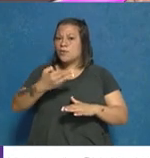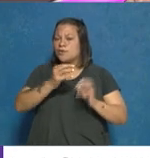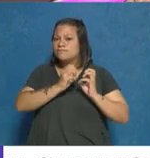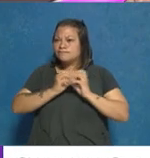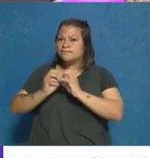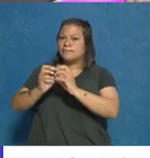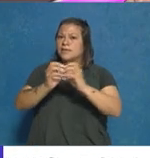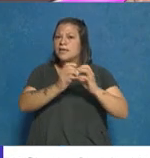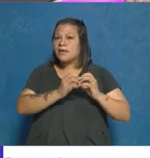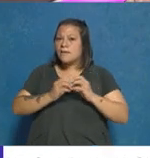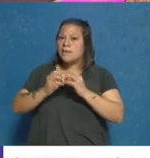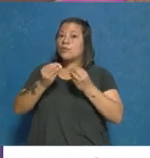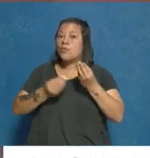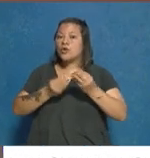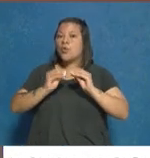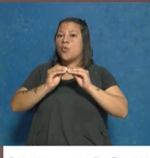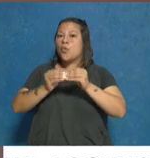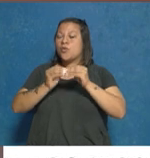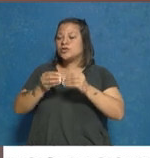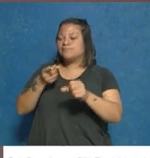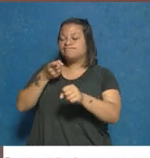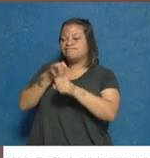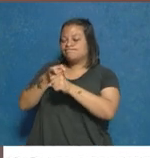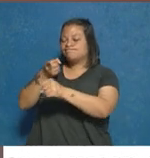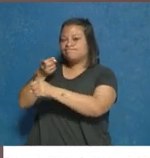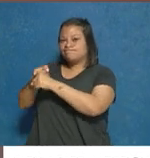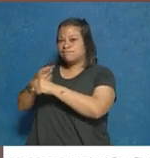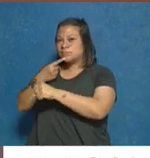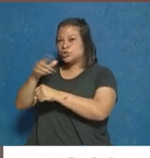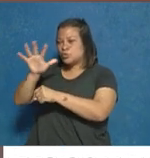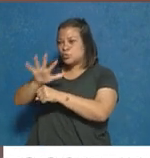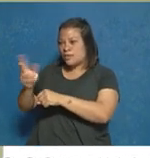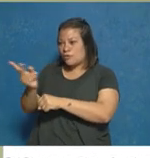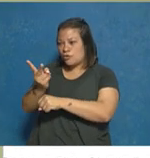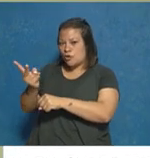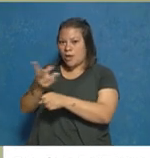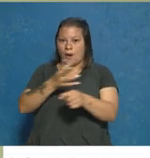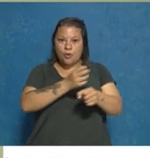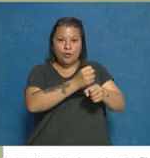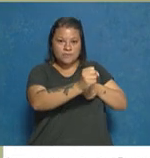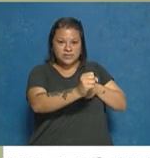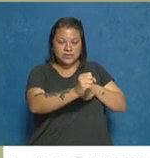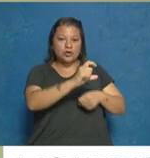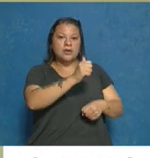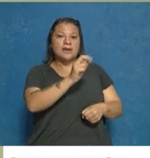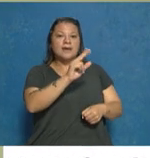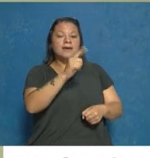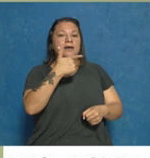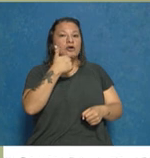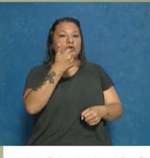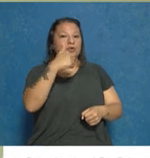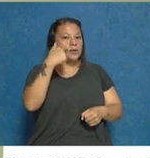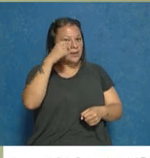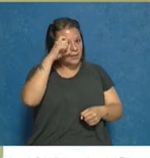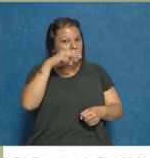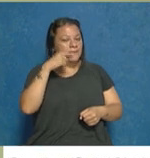cuando se realiza el juicio contra los acusados por el homicidio de Carlos Amieva, este hombre